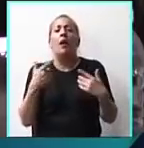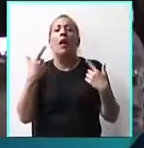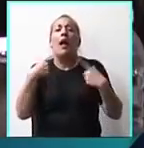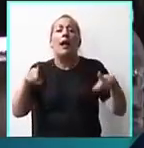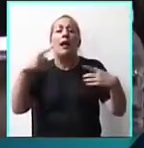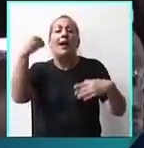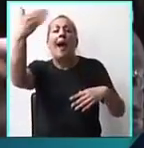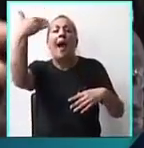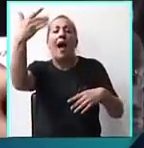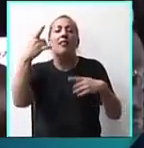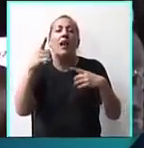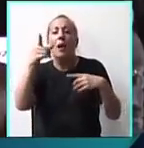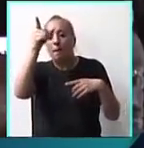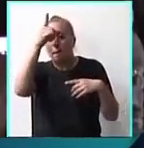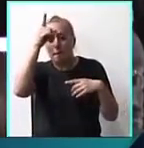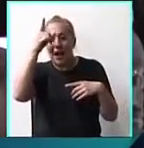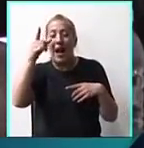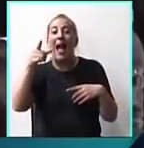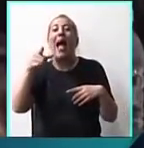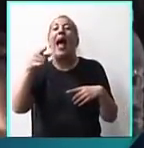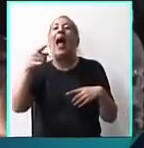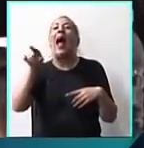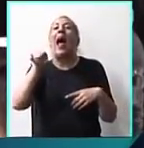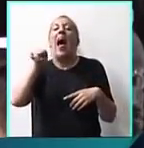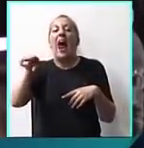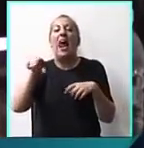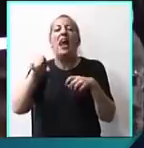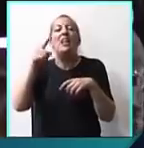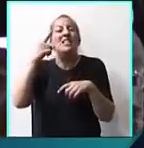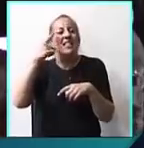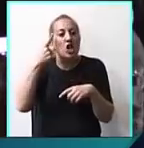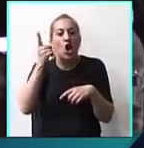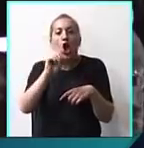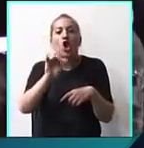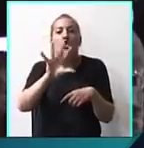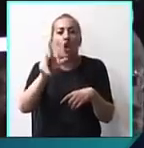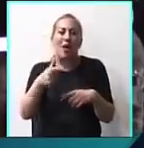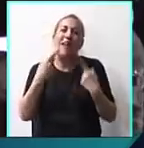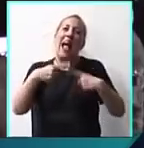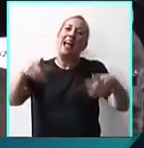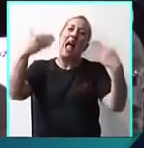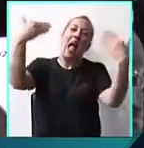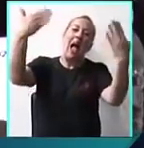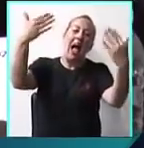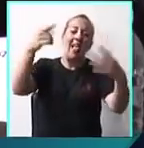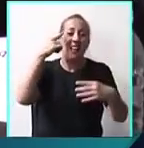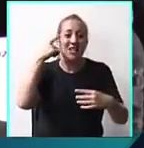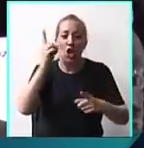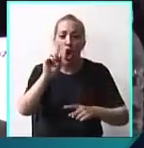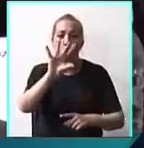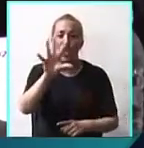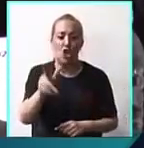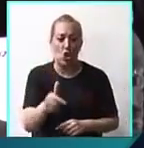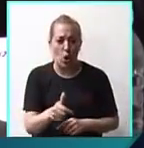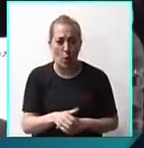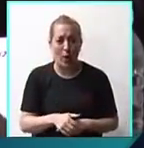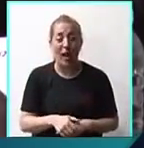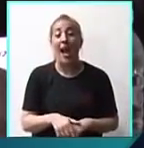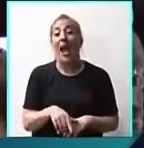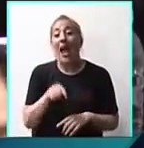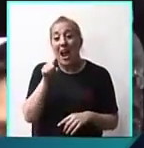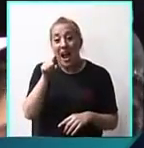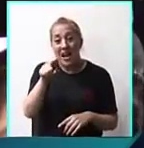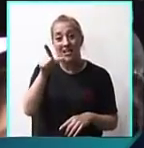le canta a la policía, que es, al chino no se roba. Y lo cantamos, al chino no se roba. Esa